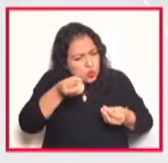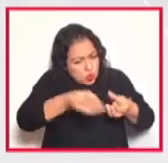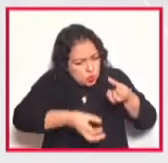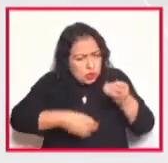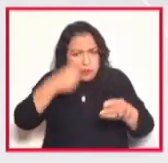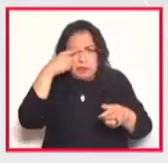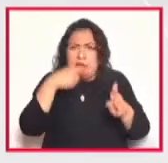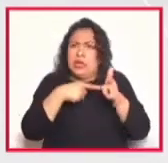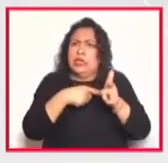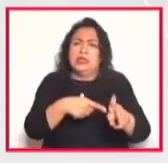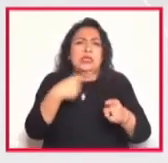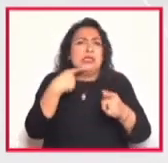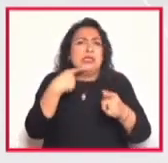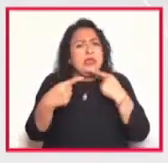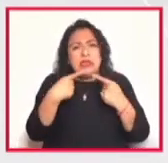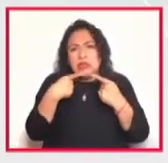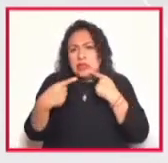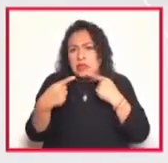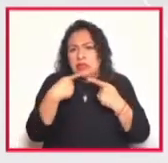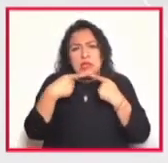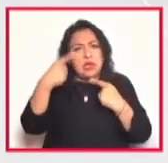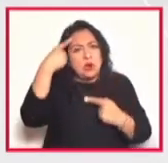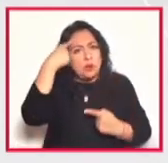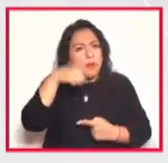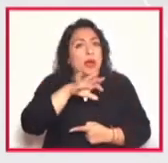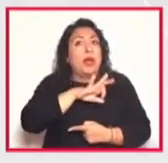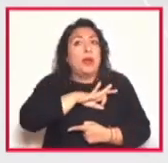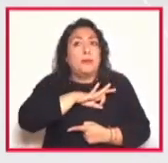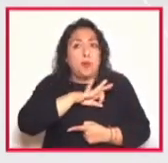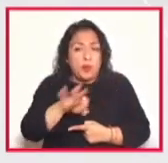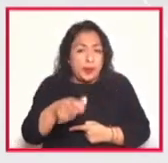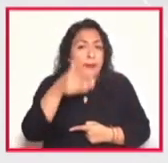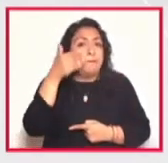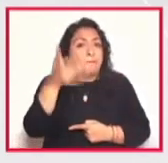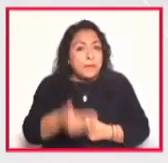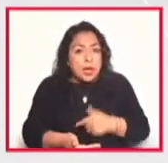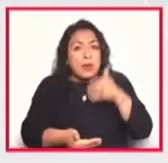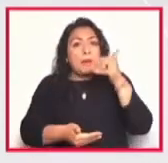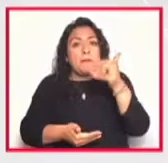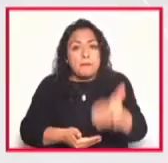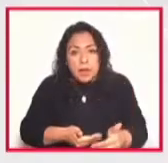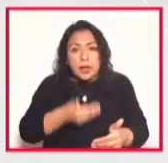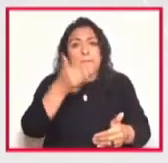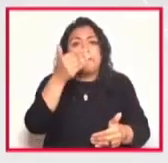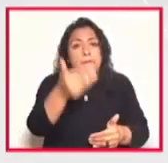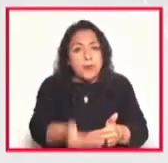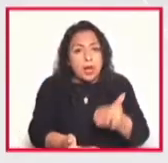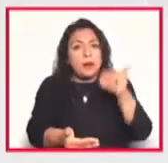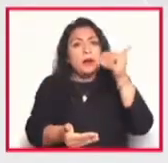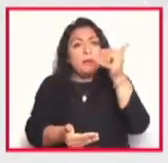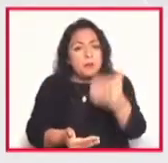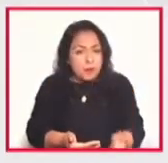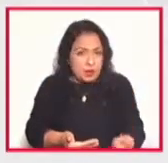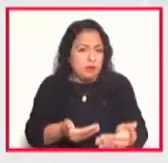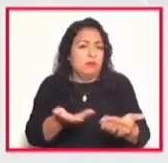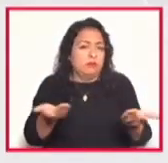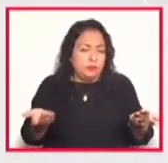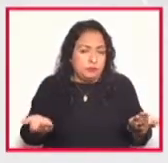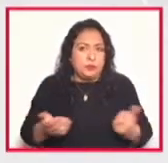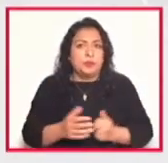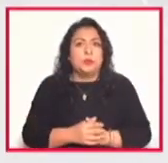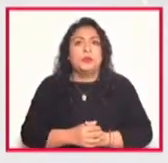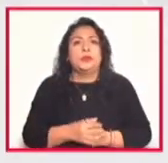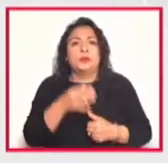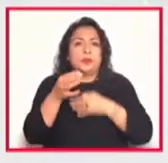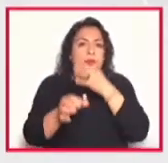el diálogo para que podamos seguir adelante en este en este camino. Para